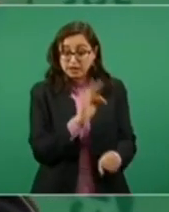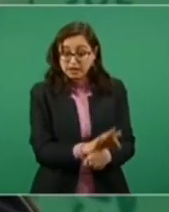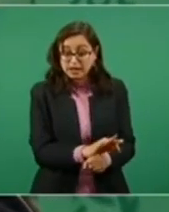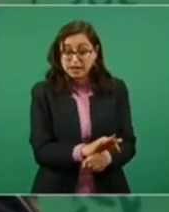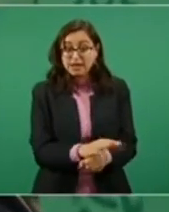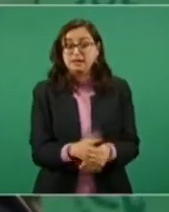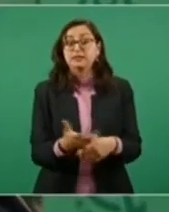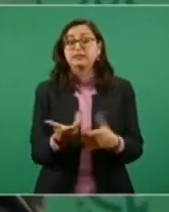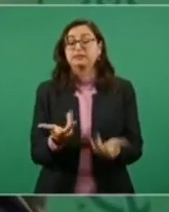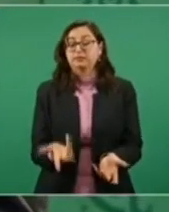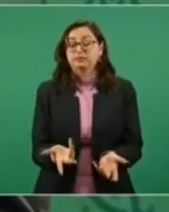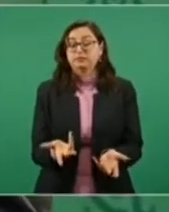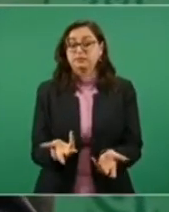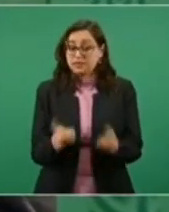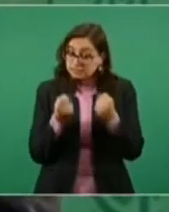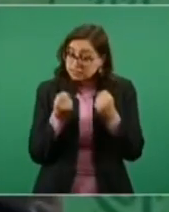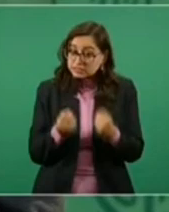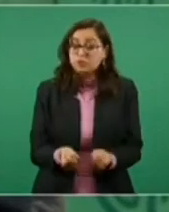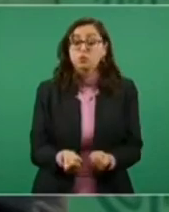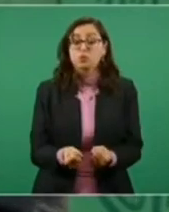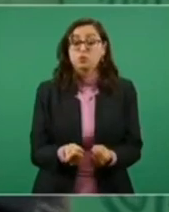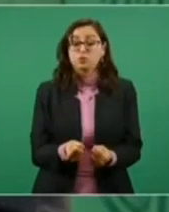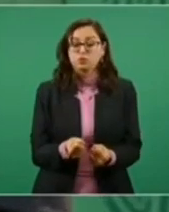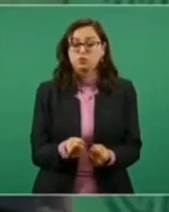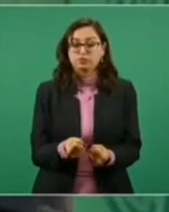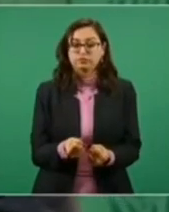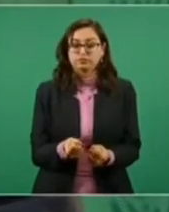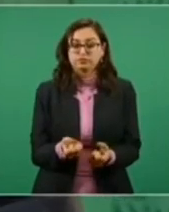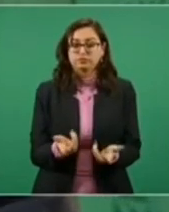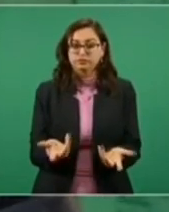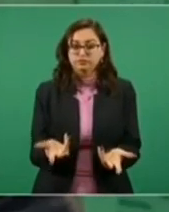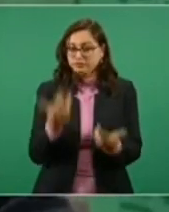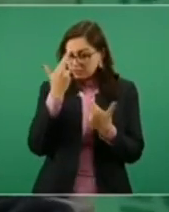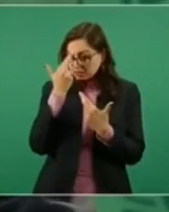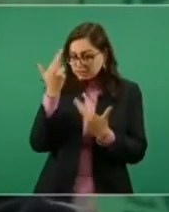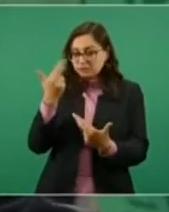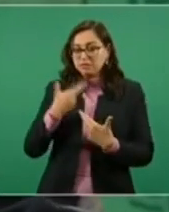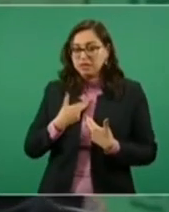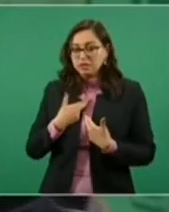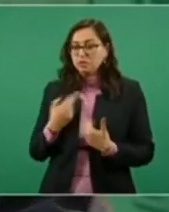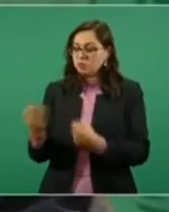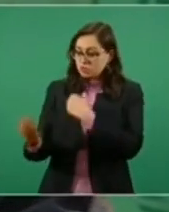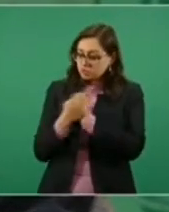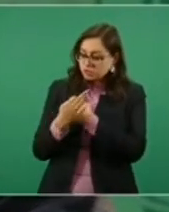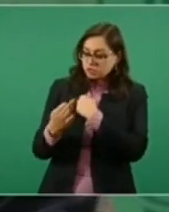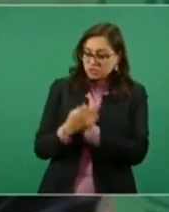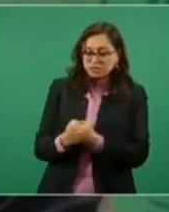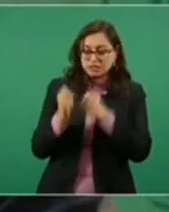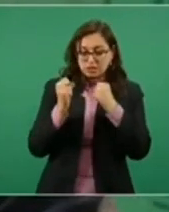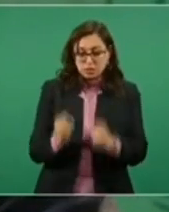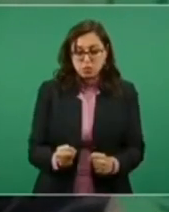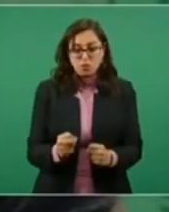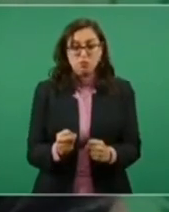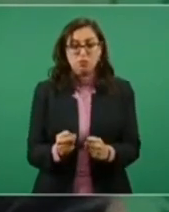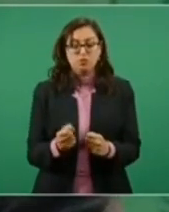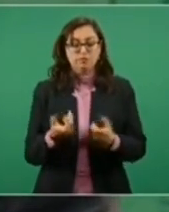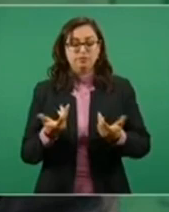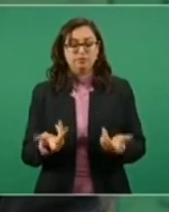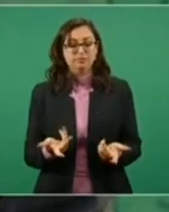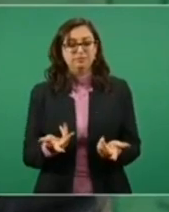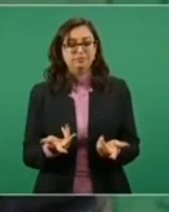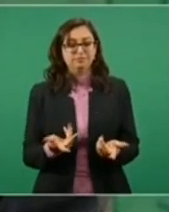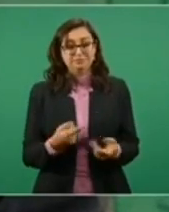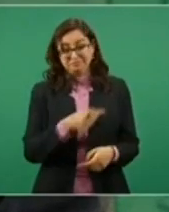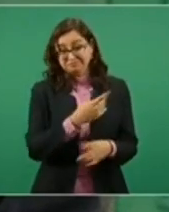que me van a respetar el acuerdo